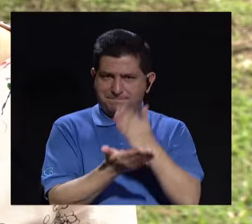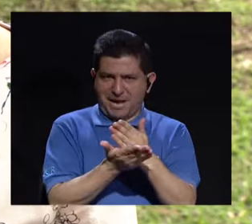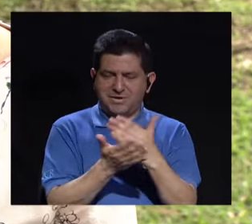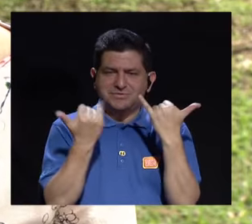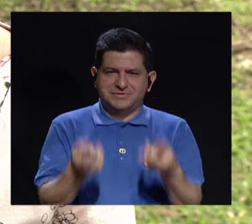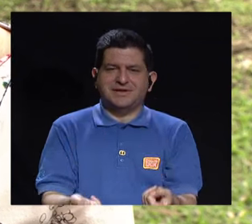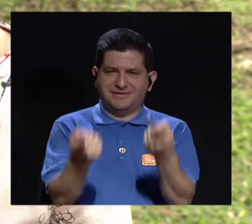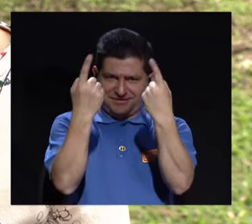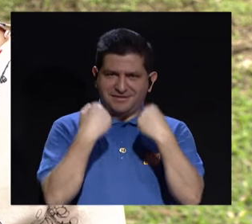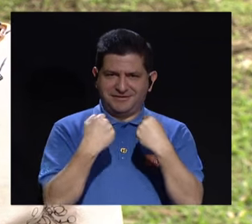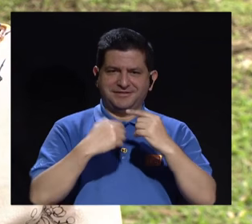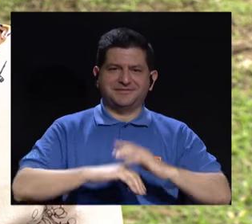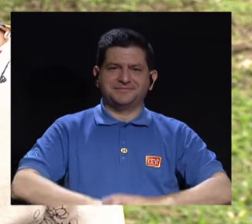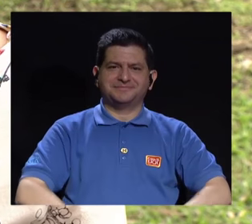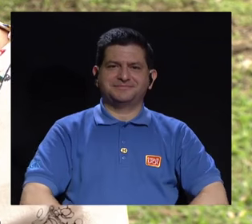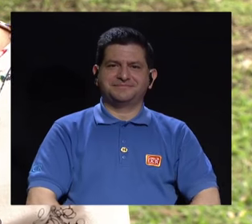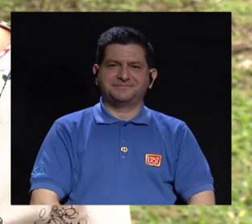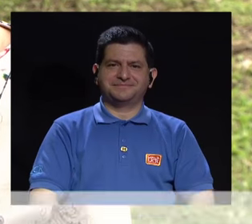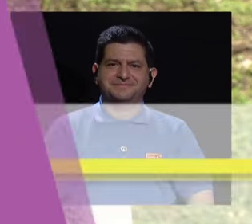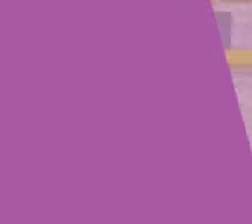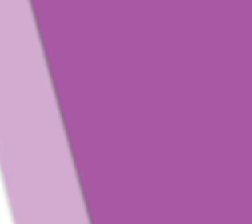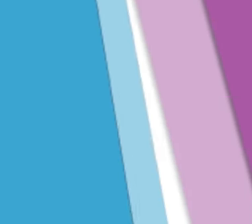a hacer una pausa y ya regresamos.